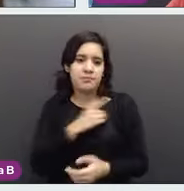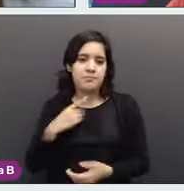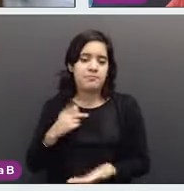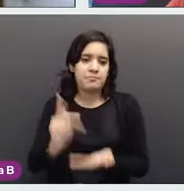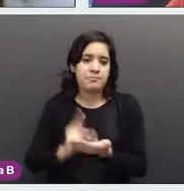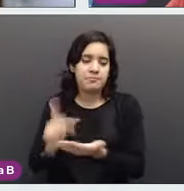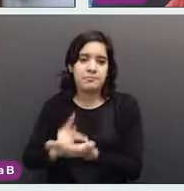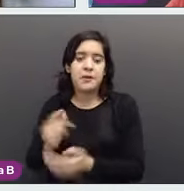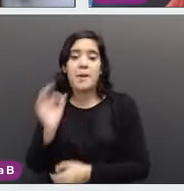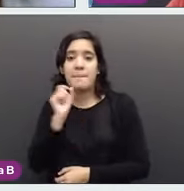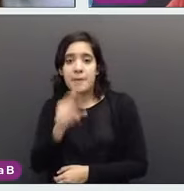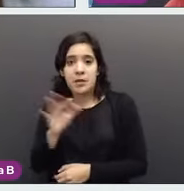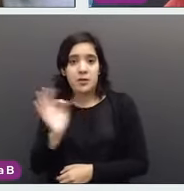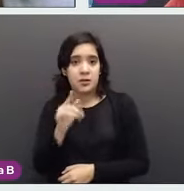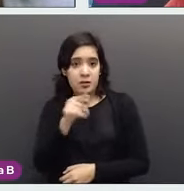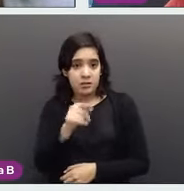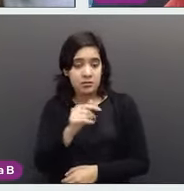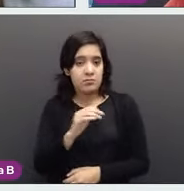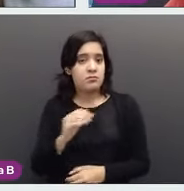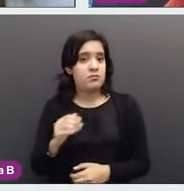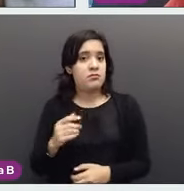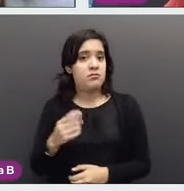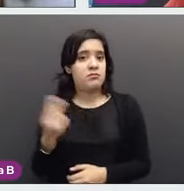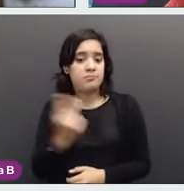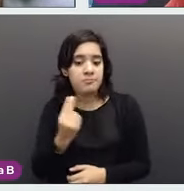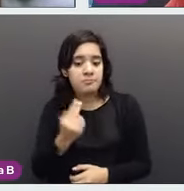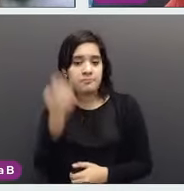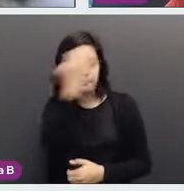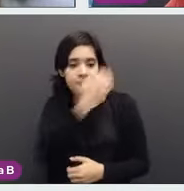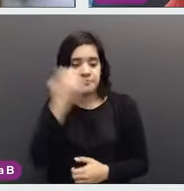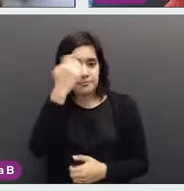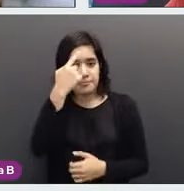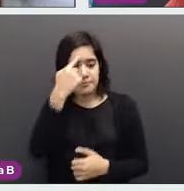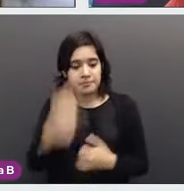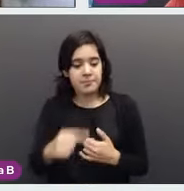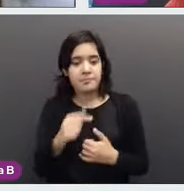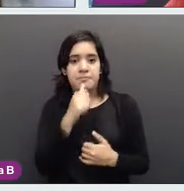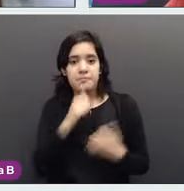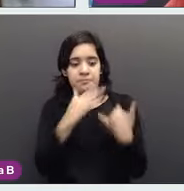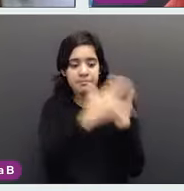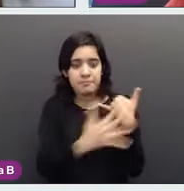humano, también se le toma. Y bueno, es un procedimiento sencillo.